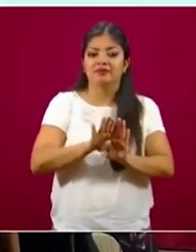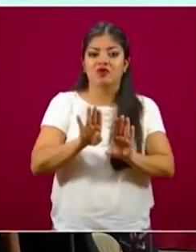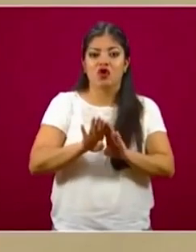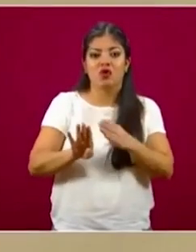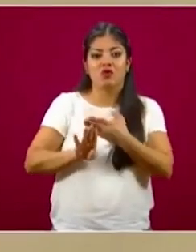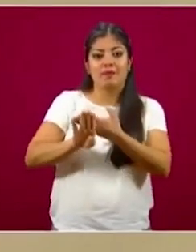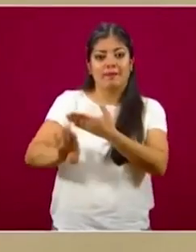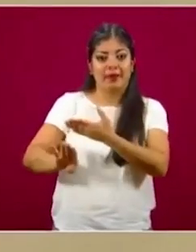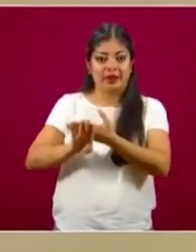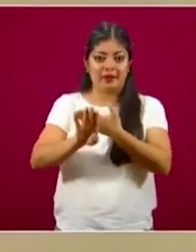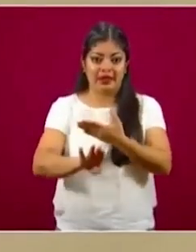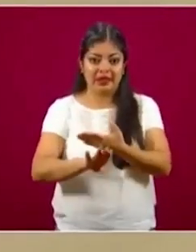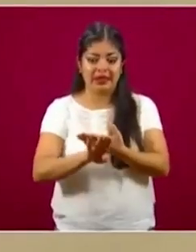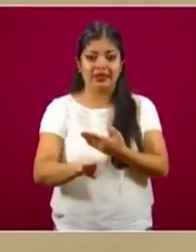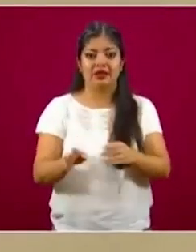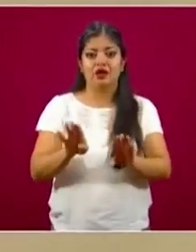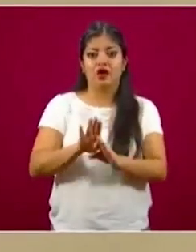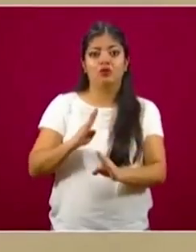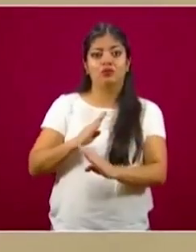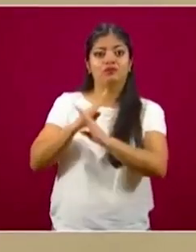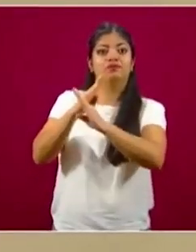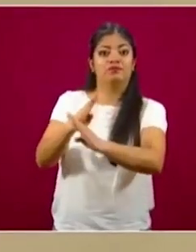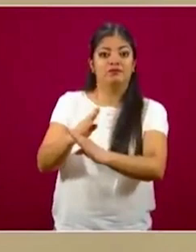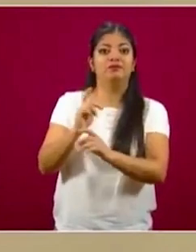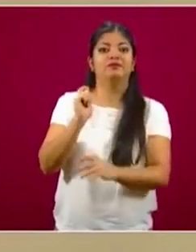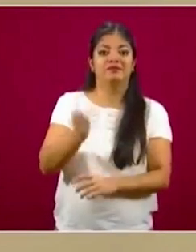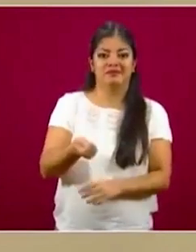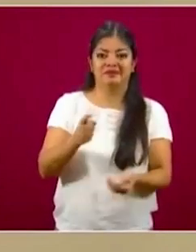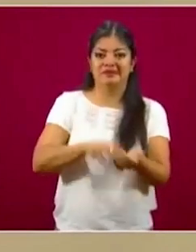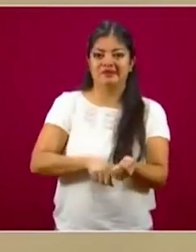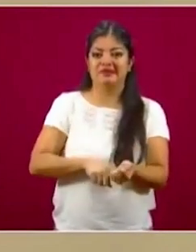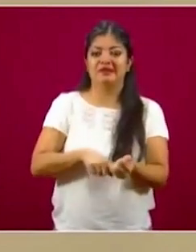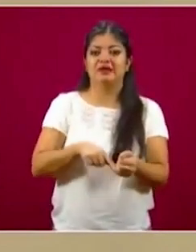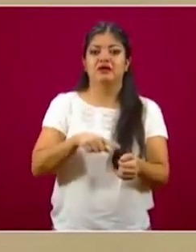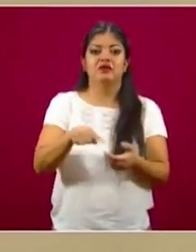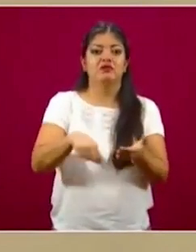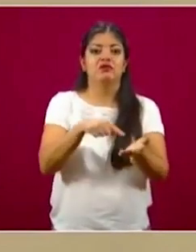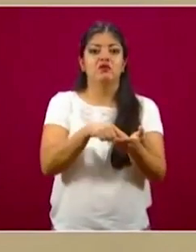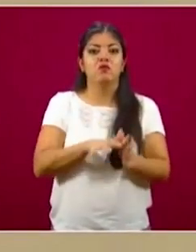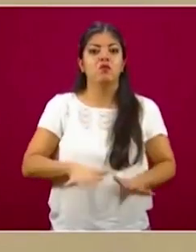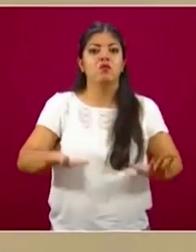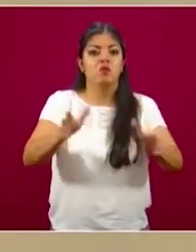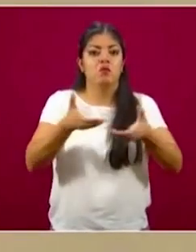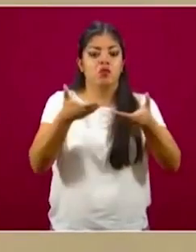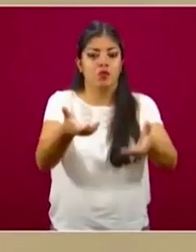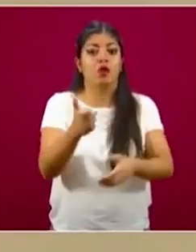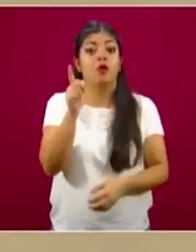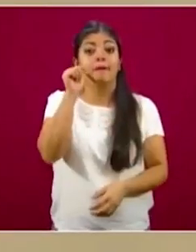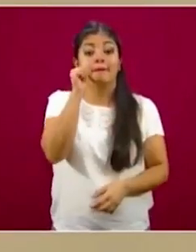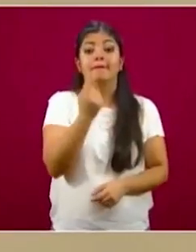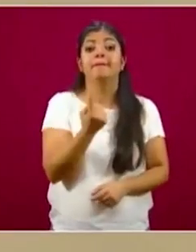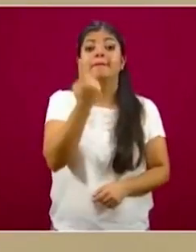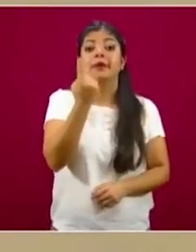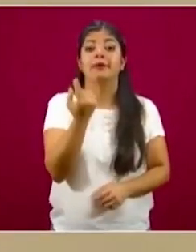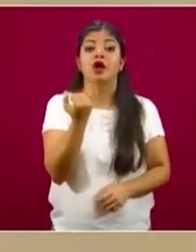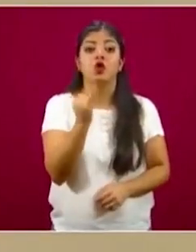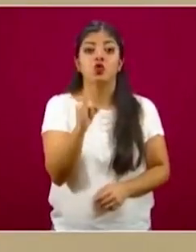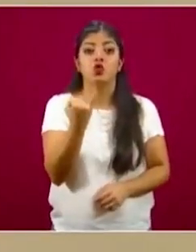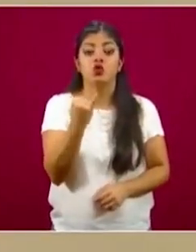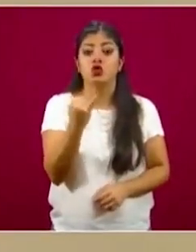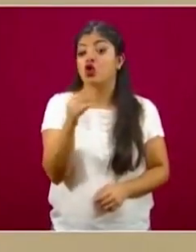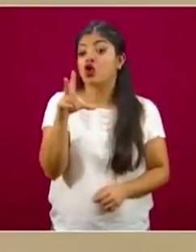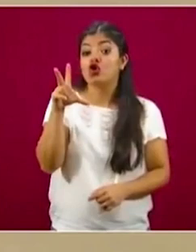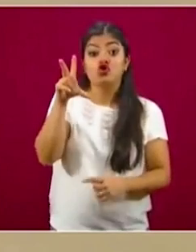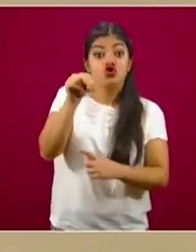mitigación que se basan en restringir la movilidad en el espacio público. Mañana, primero de junio, no